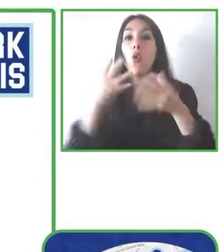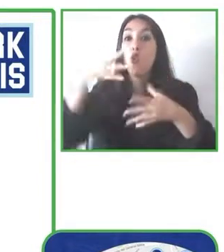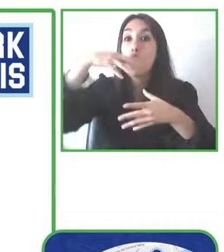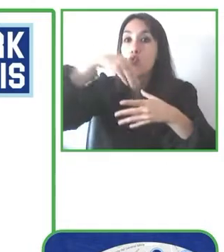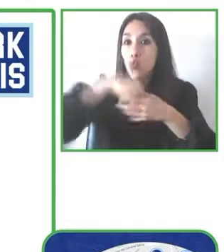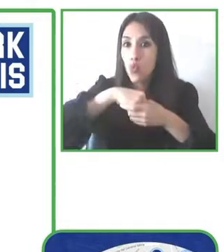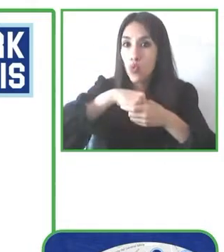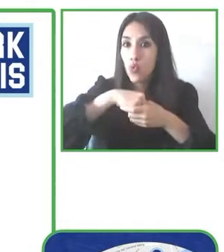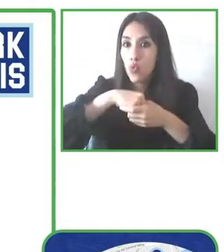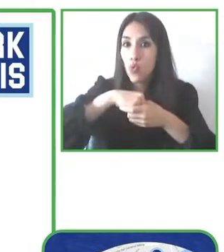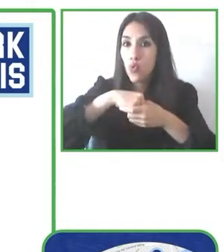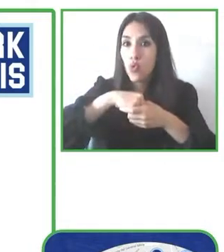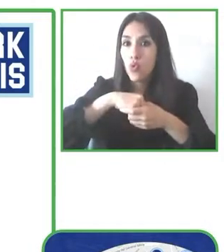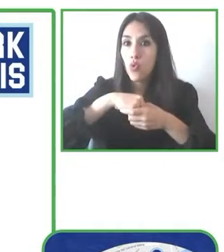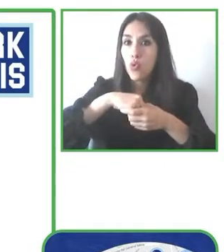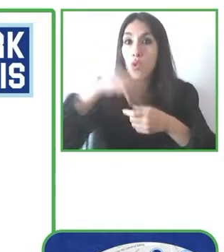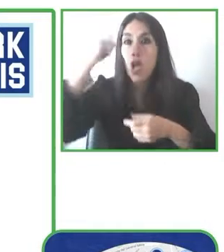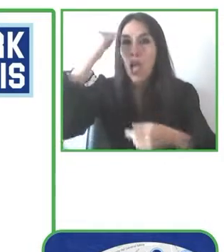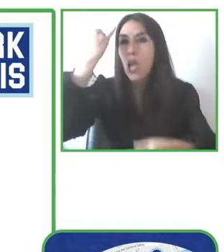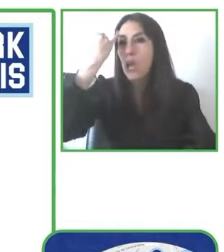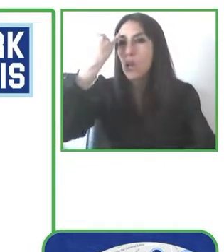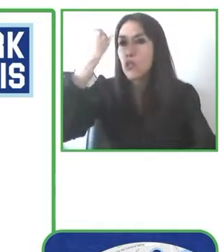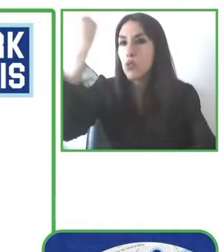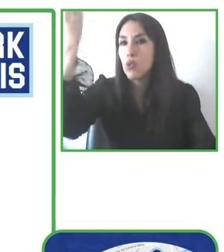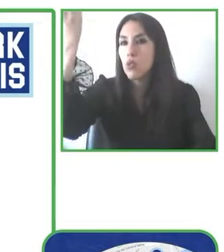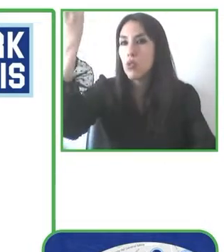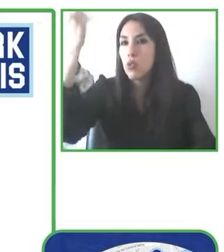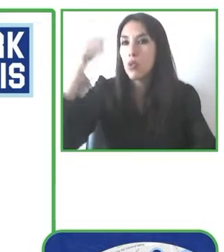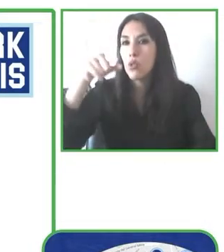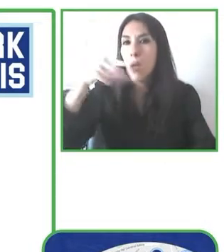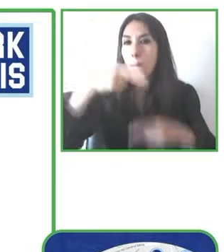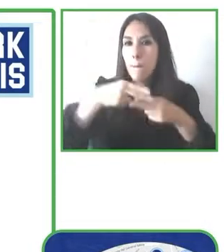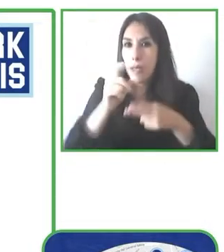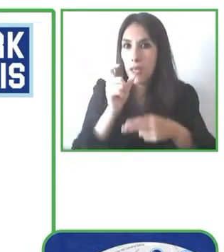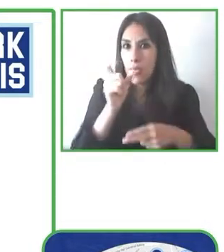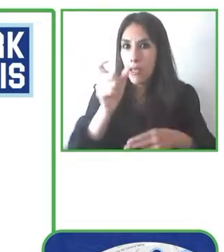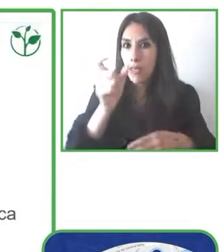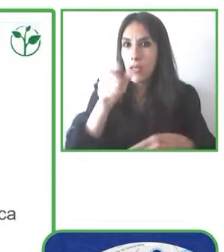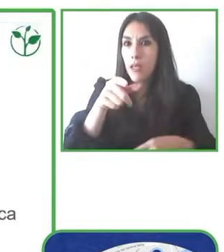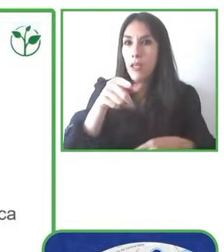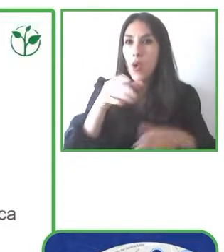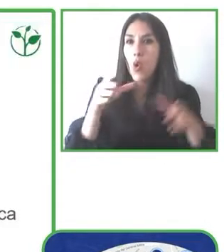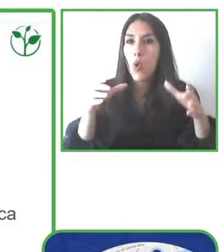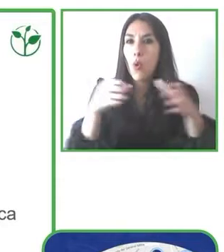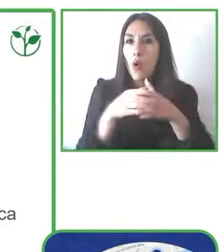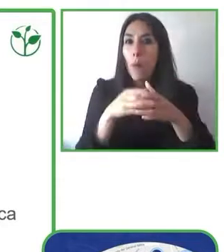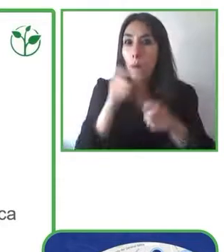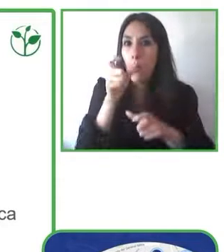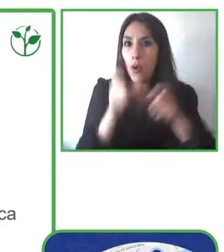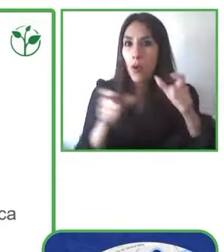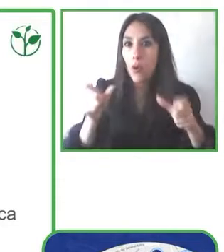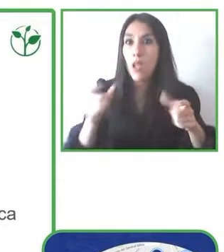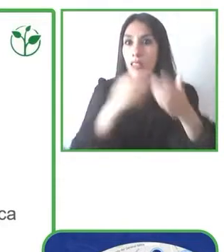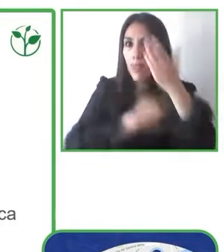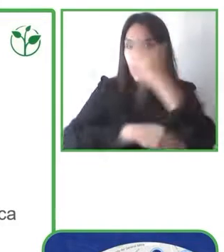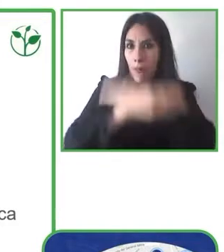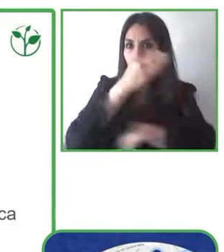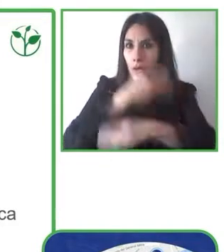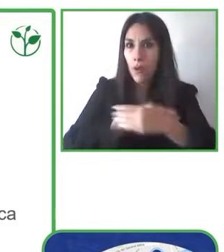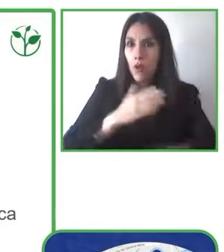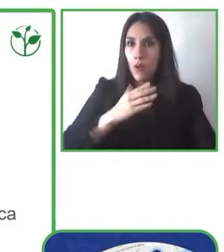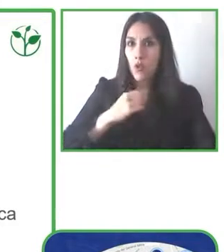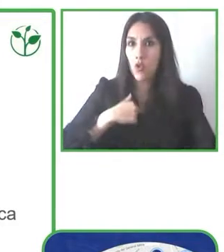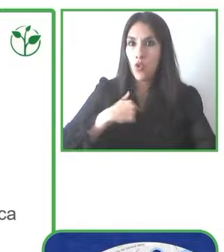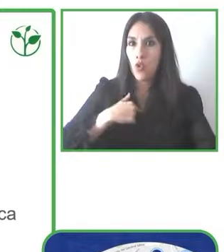ASO PMR, que es la Asociación de Personas con Movilidad Reducida, que yo presido, ¿de acuerdo? Pues es un poquito el equipo,